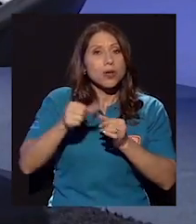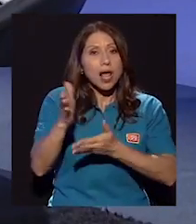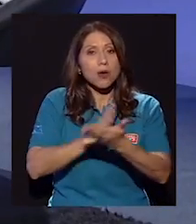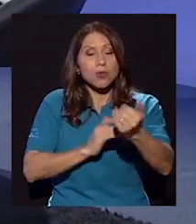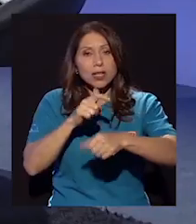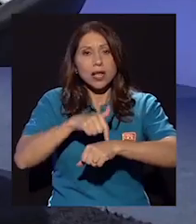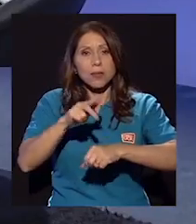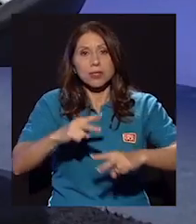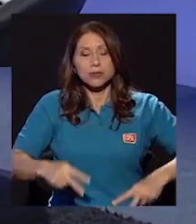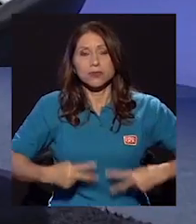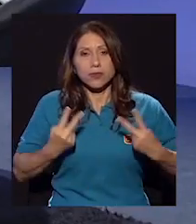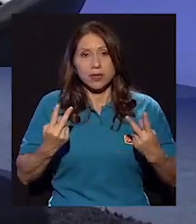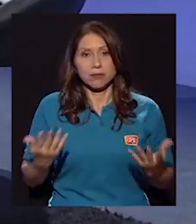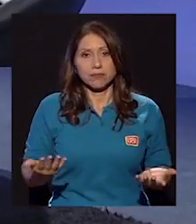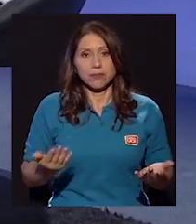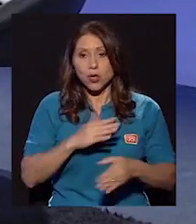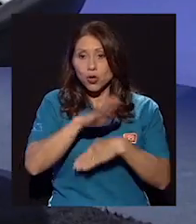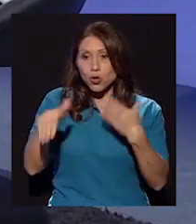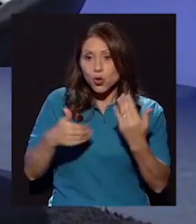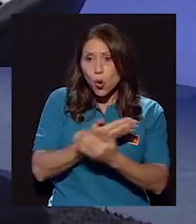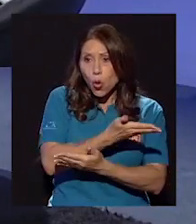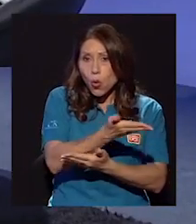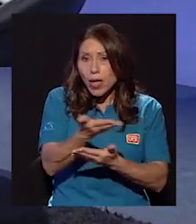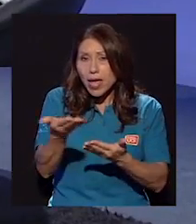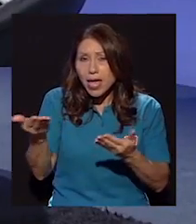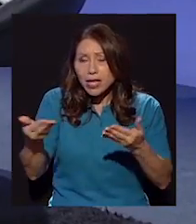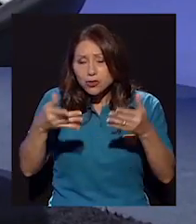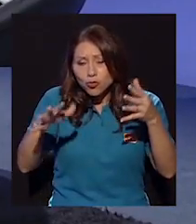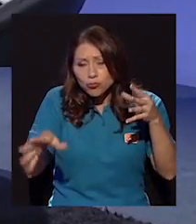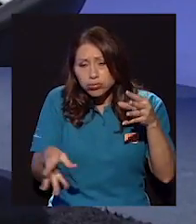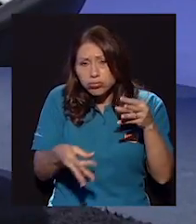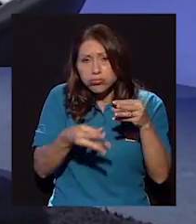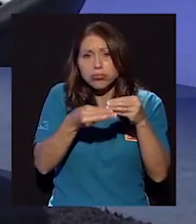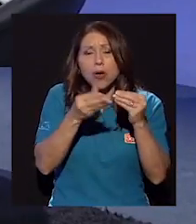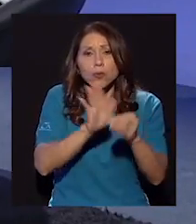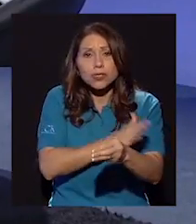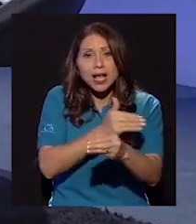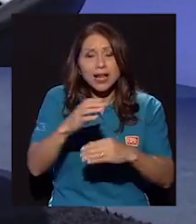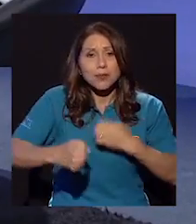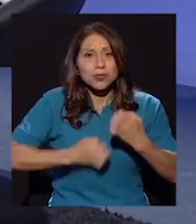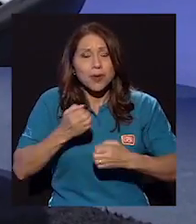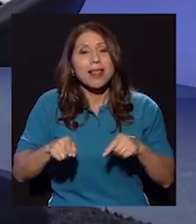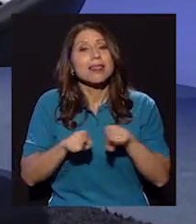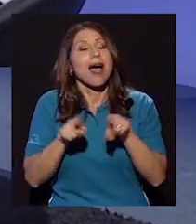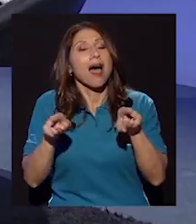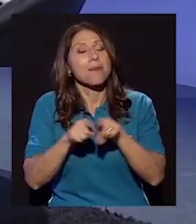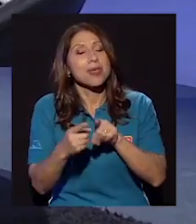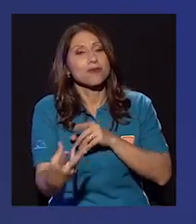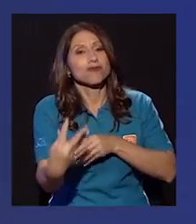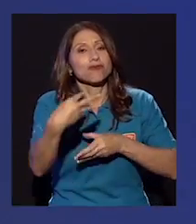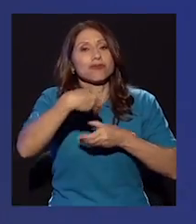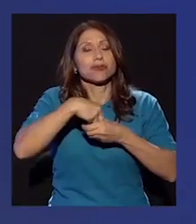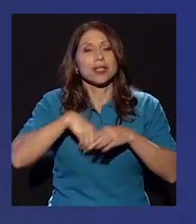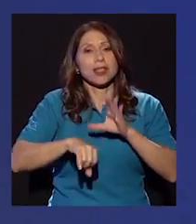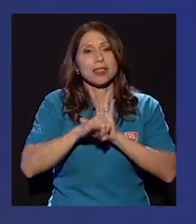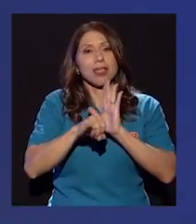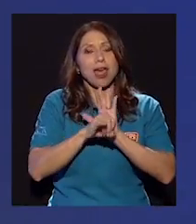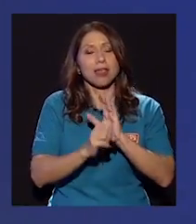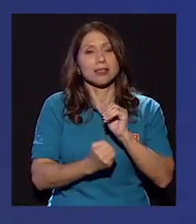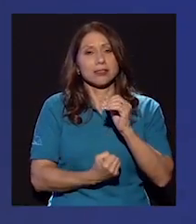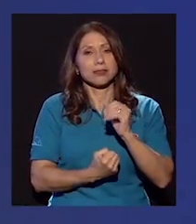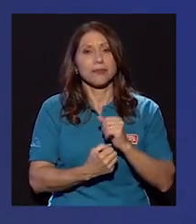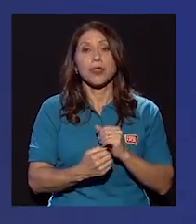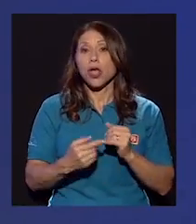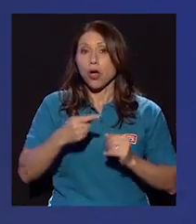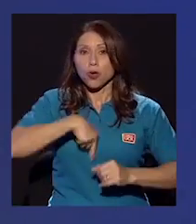etapa de su vida. Y todo ese capital musical y emocional también nos acompaña y construye nuestras identidades. Ahora, cuando construimos